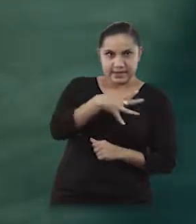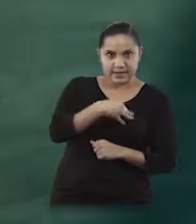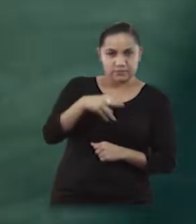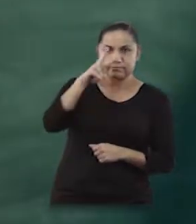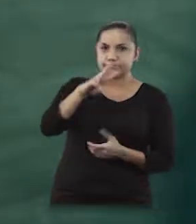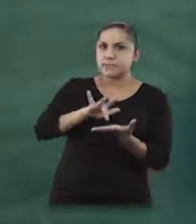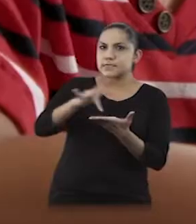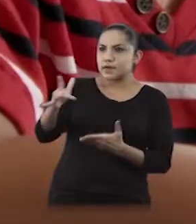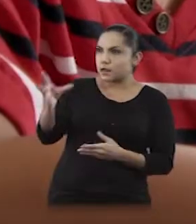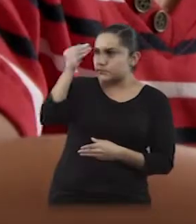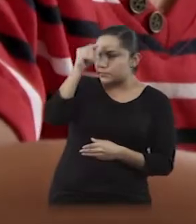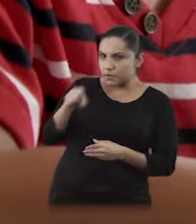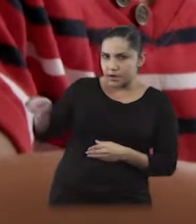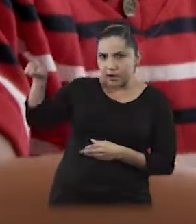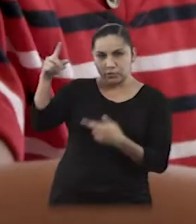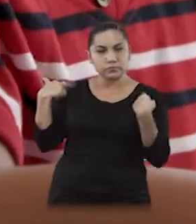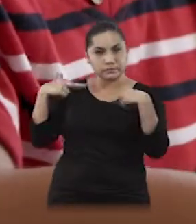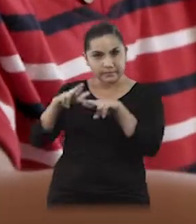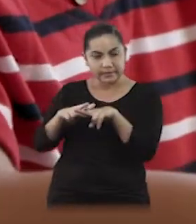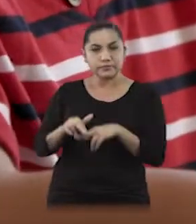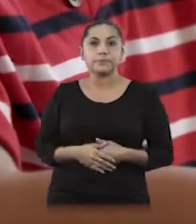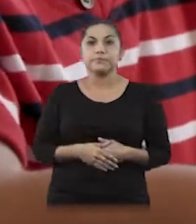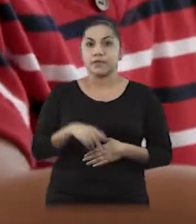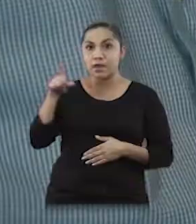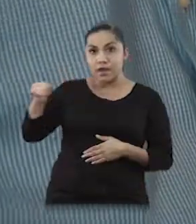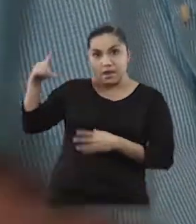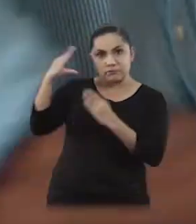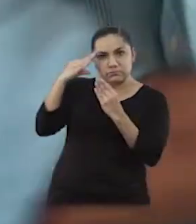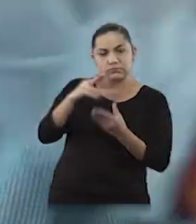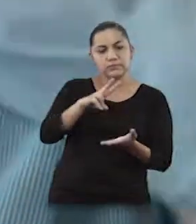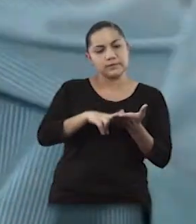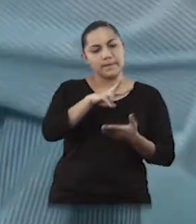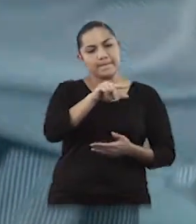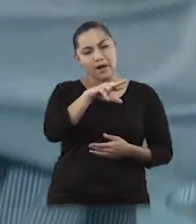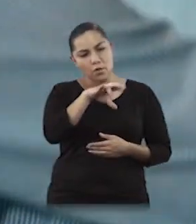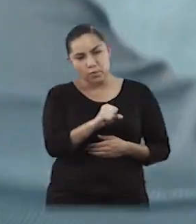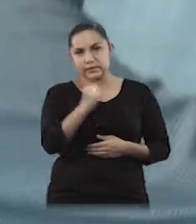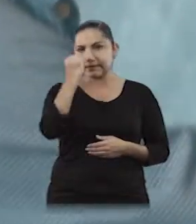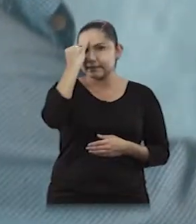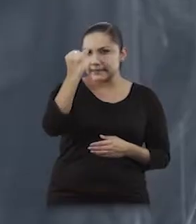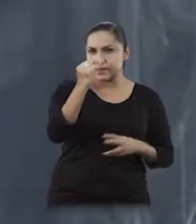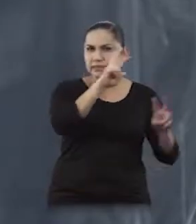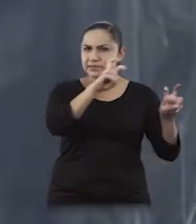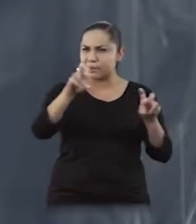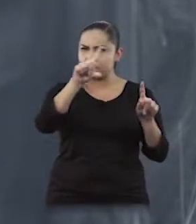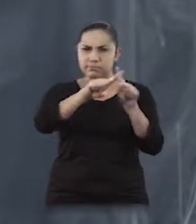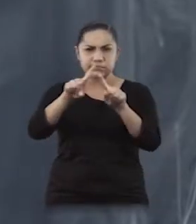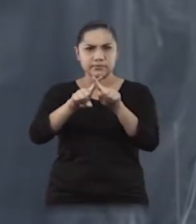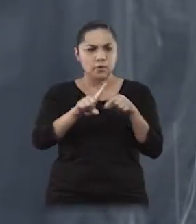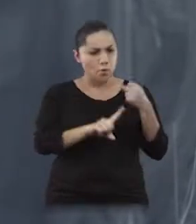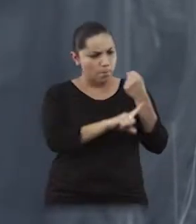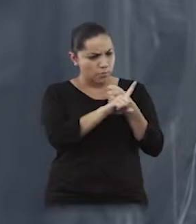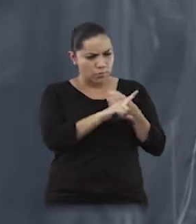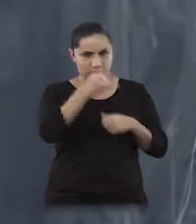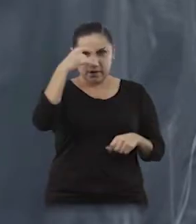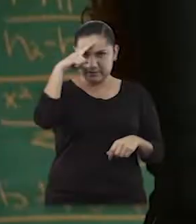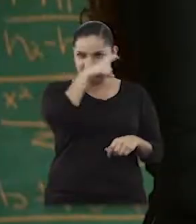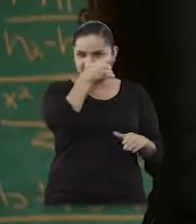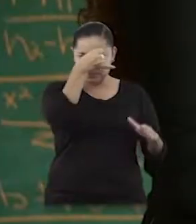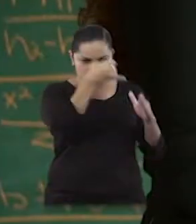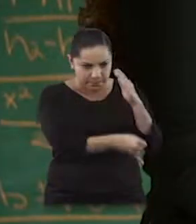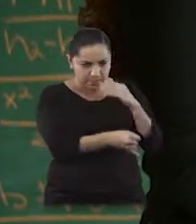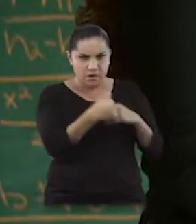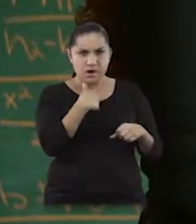a mis hijos, lo aprendí de mis maestros. A ellos debo valores, ideas, conocimientos. Les debo cómo entender